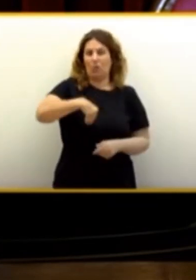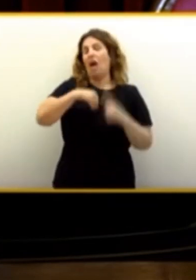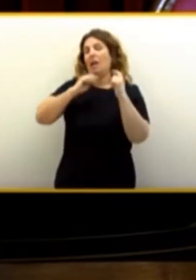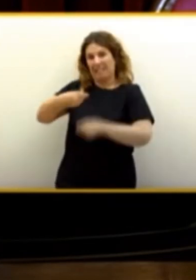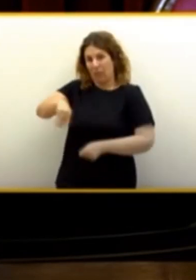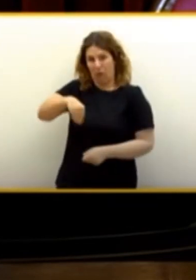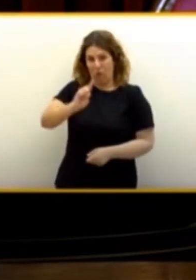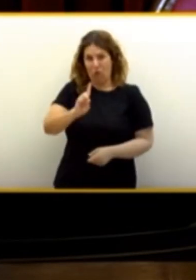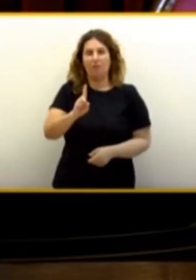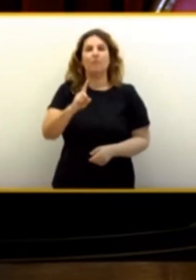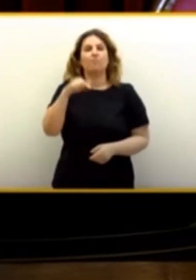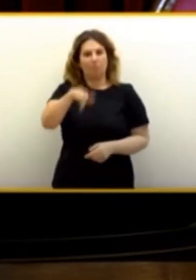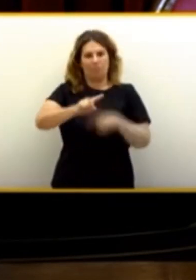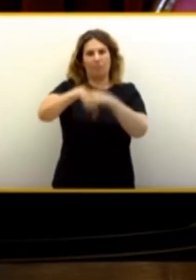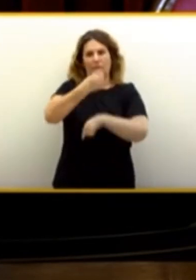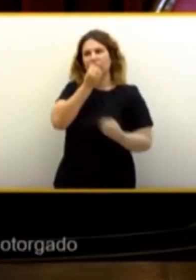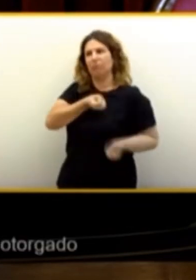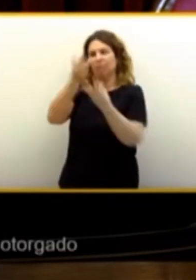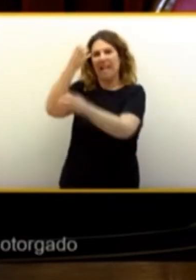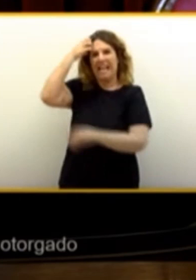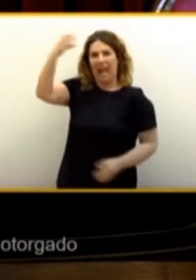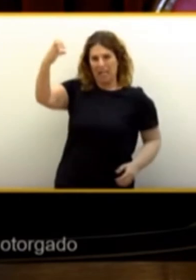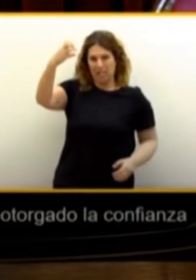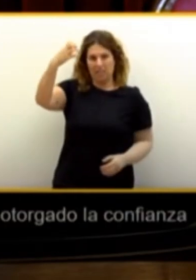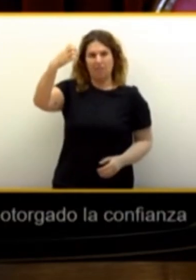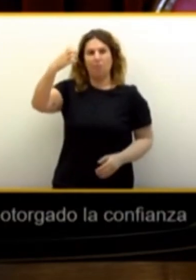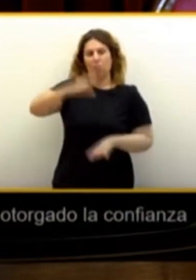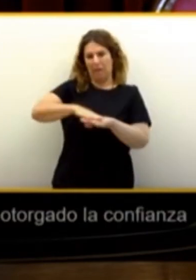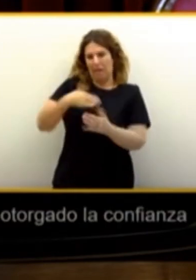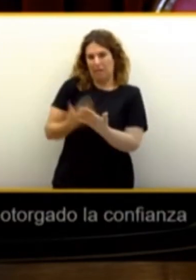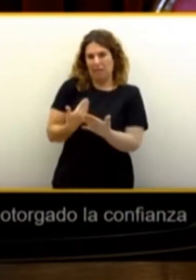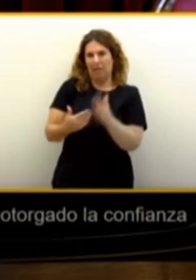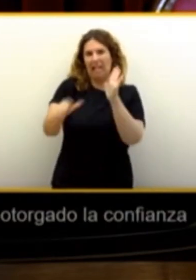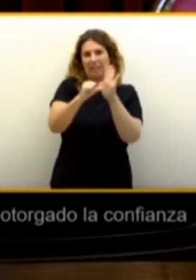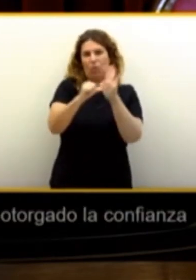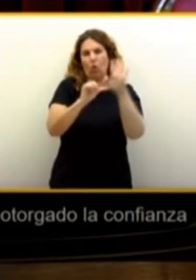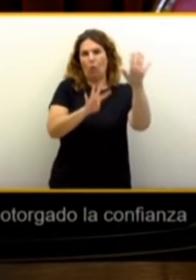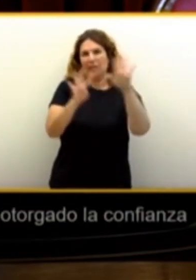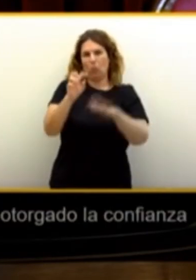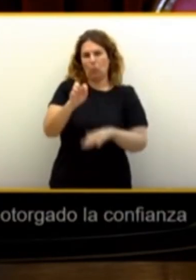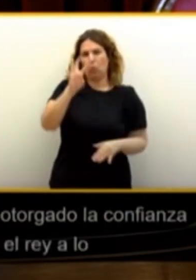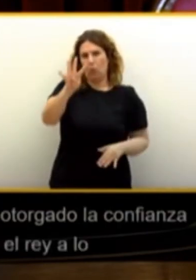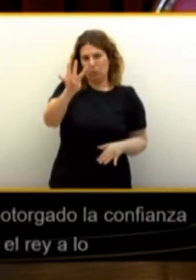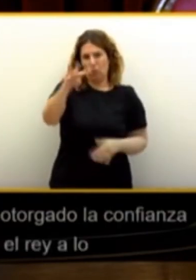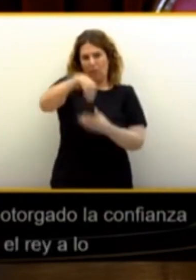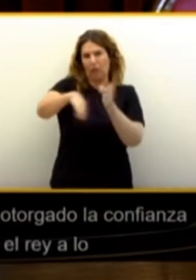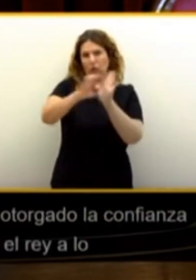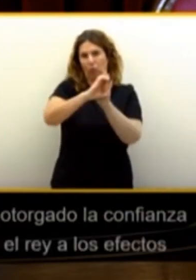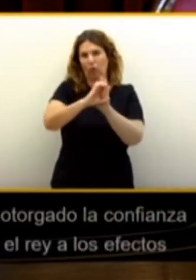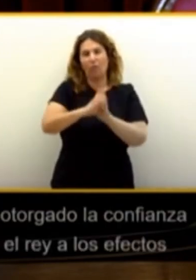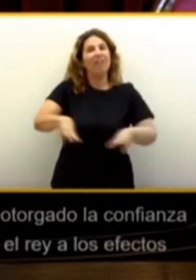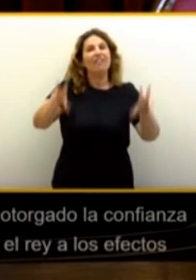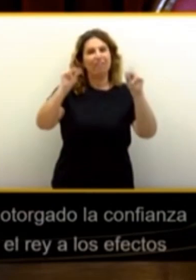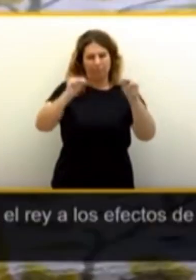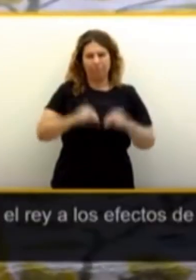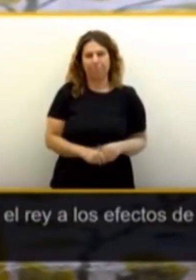circunstancia se comunicará a Su Majestad el Rey a los efectos de lo dispuesto en el artículo 99.4 de la Constitución. Se levanta la